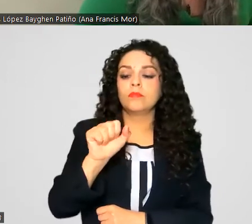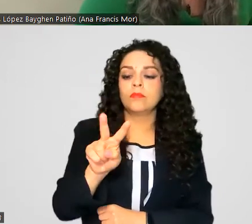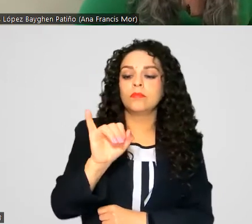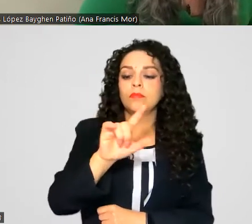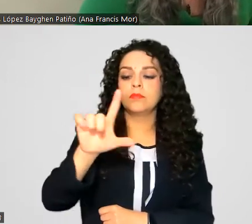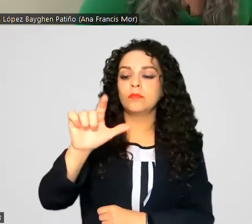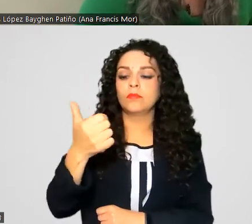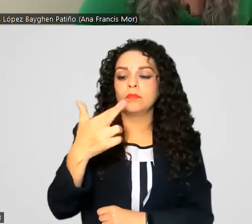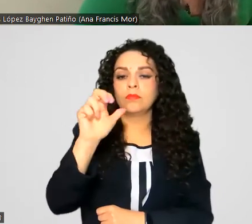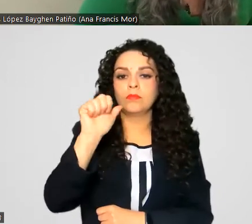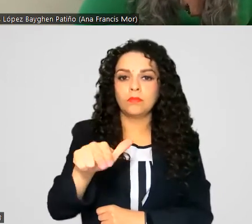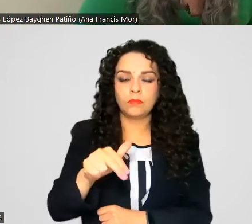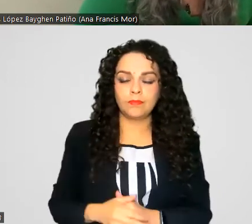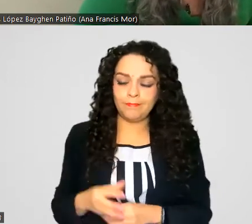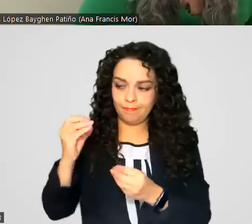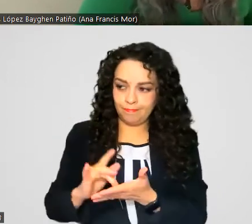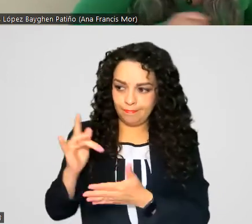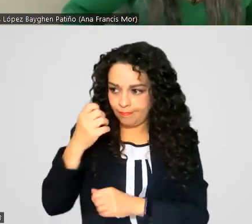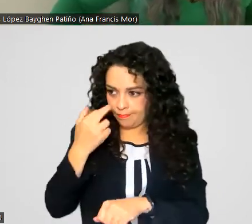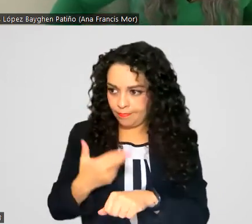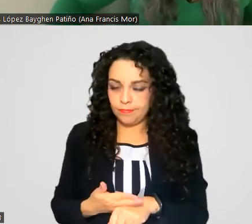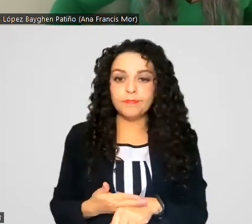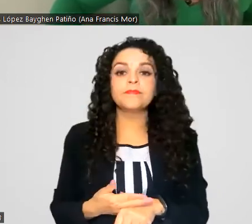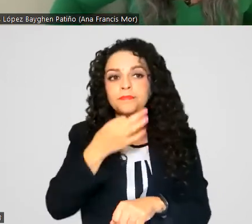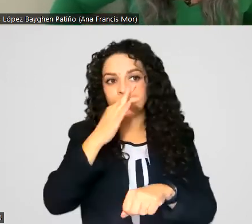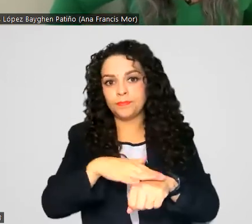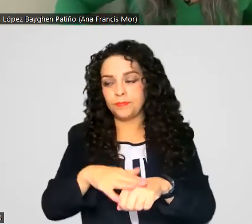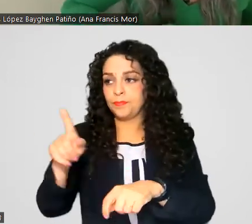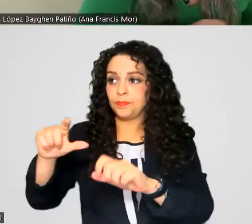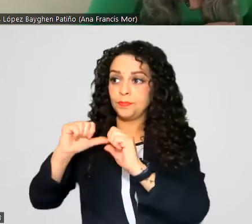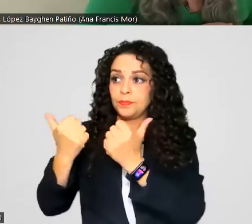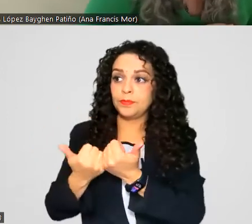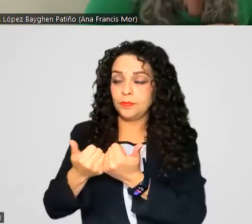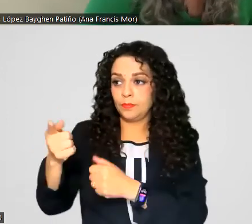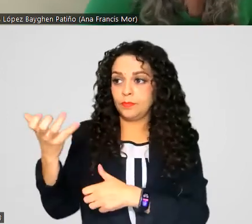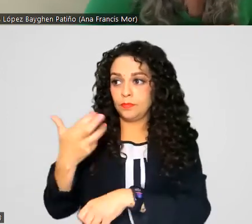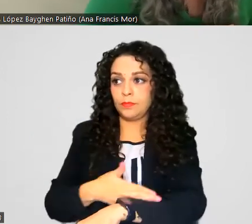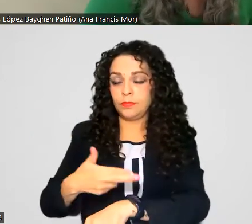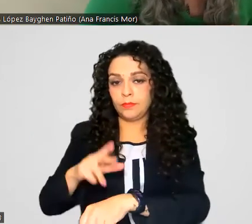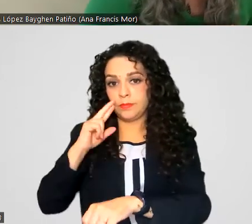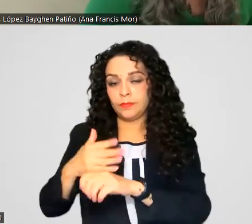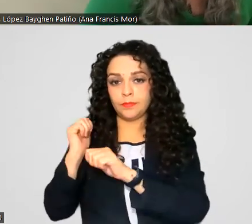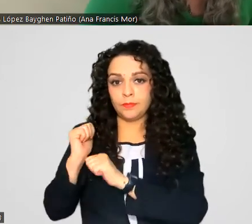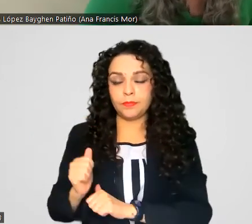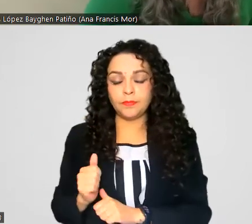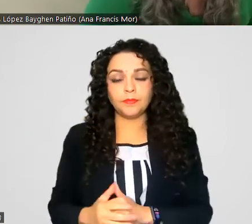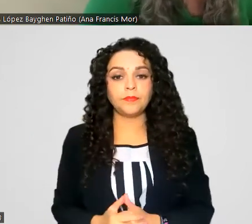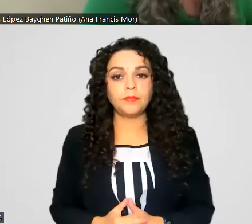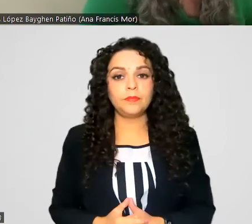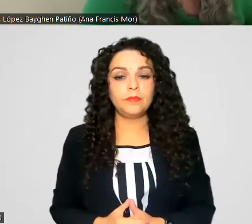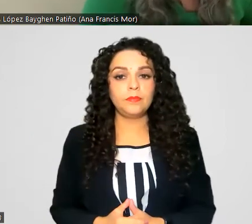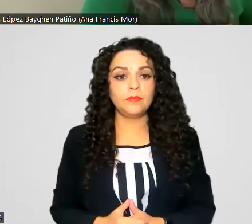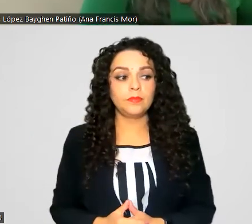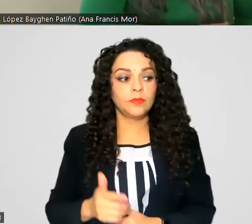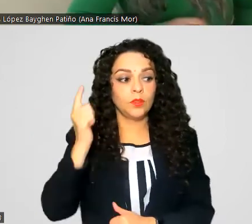Muchísimas gracias diputada secretaria se instruye su remisión a las áreas correspondientes para los efectos legislativos procedentes y